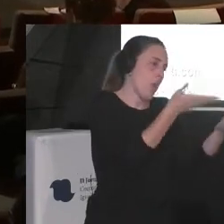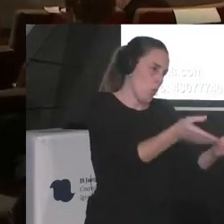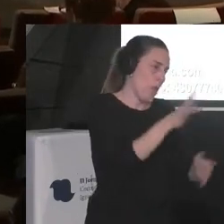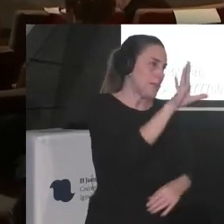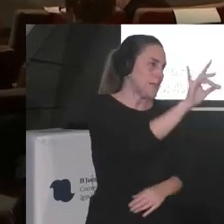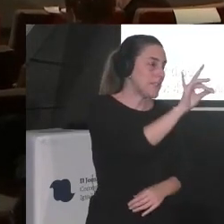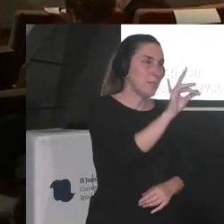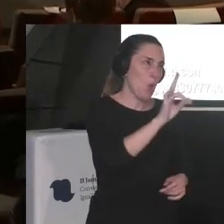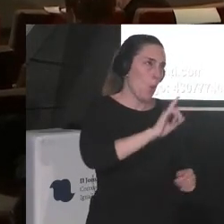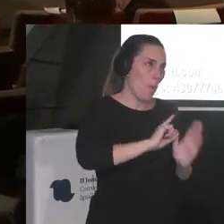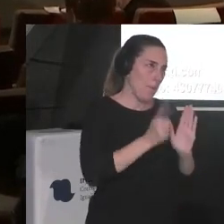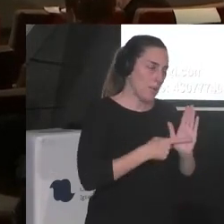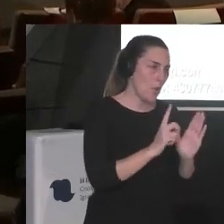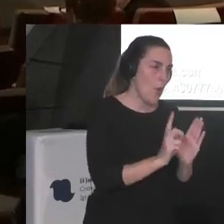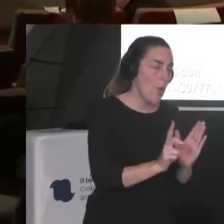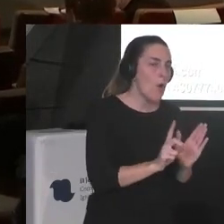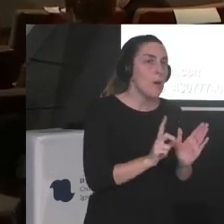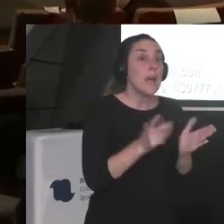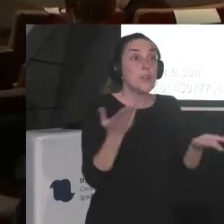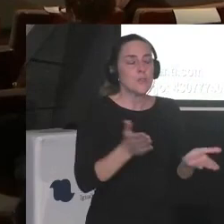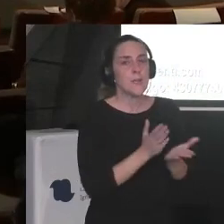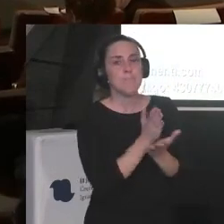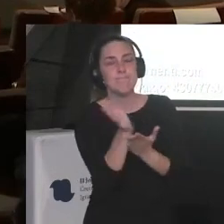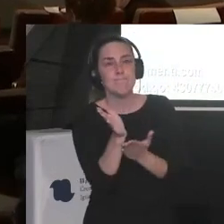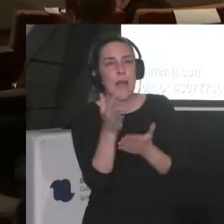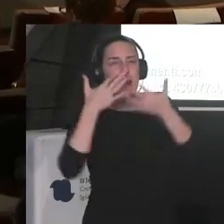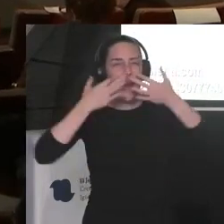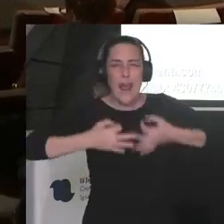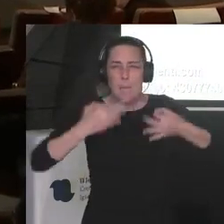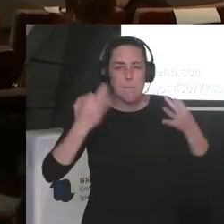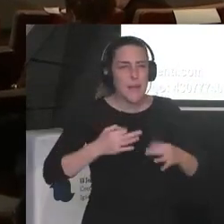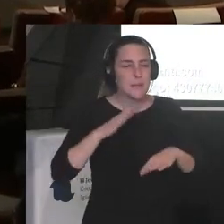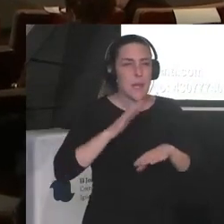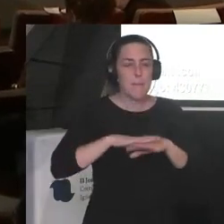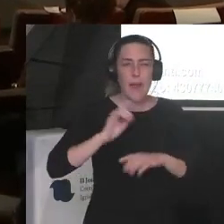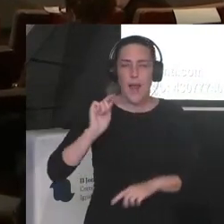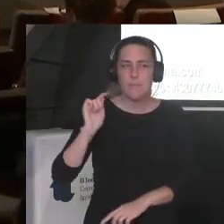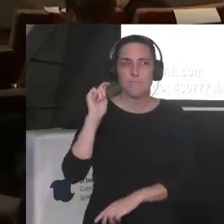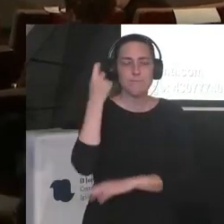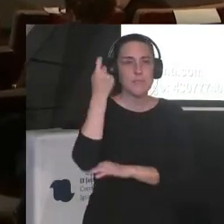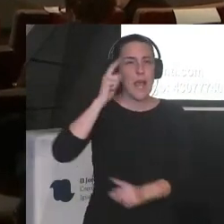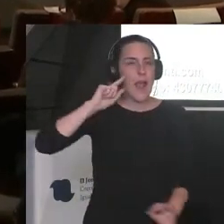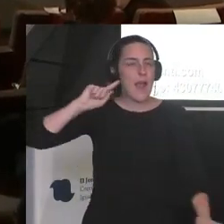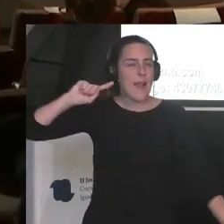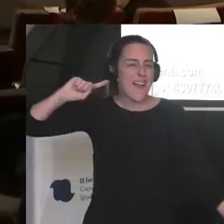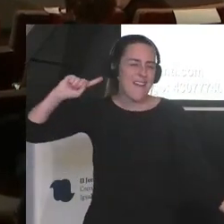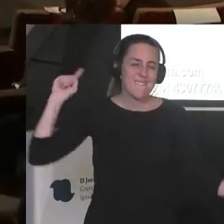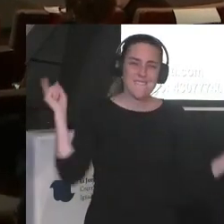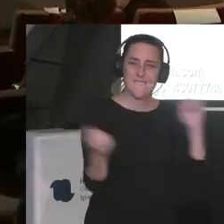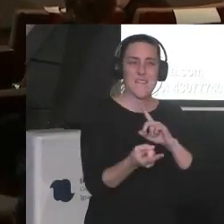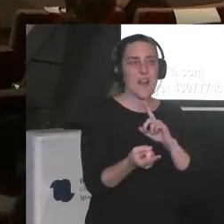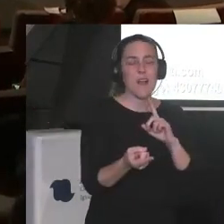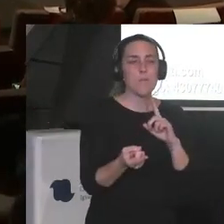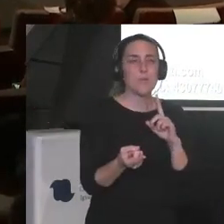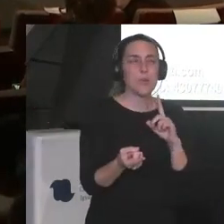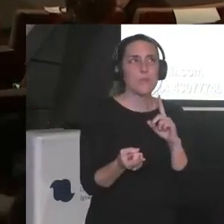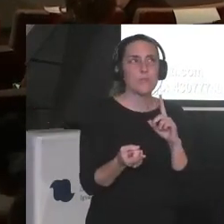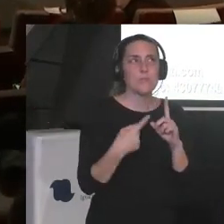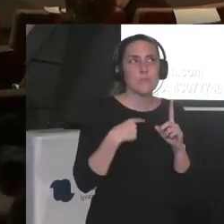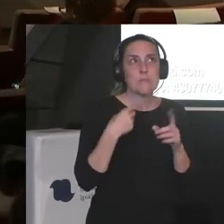pero no del todo ¿qué podríamos hacer realmente para lograr un cambio radical en todo esto?